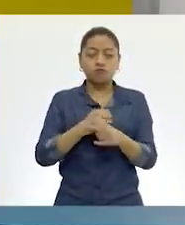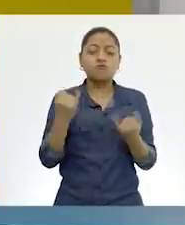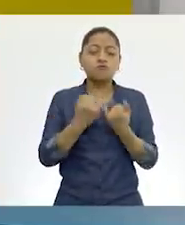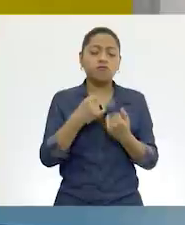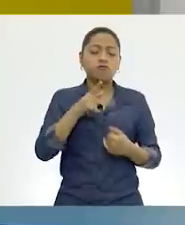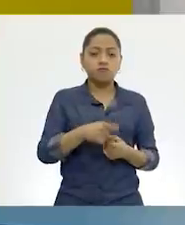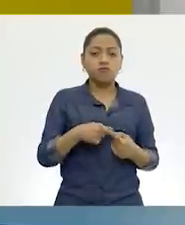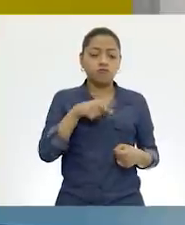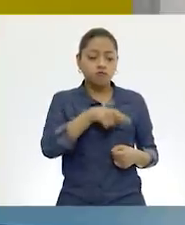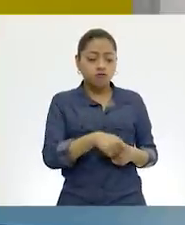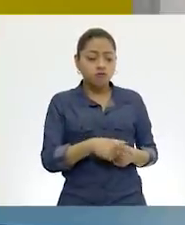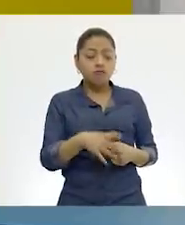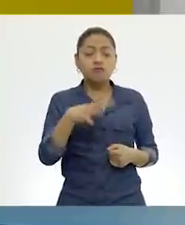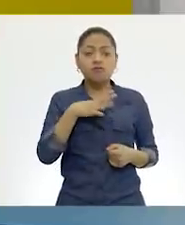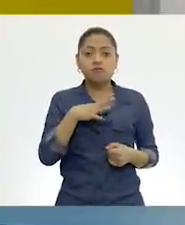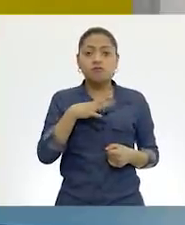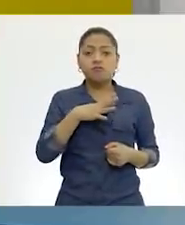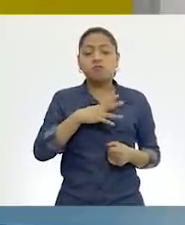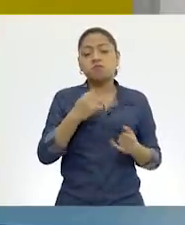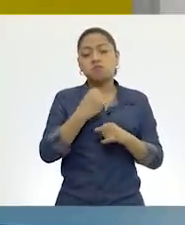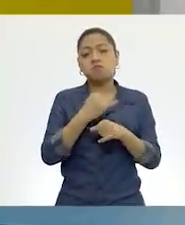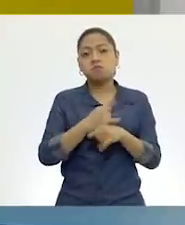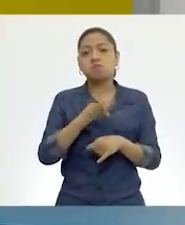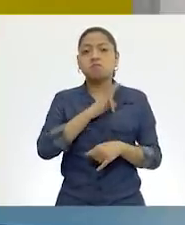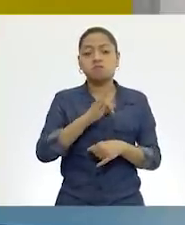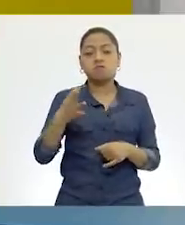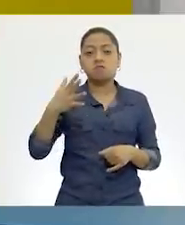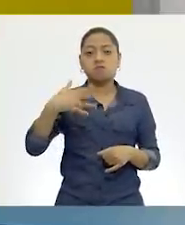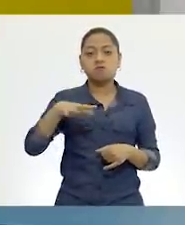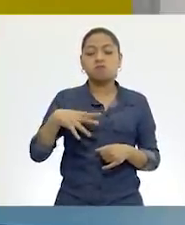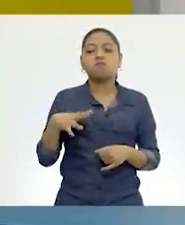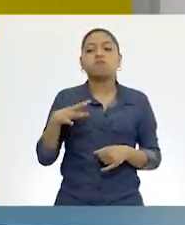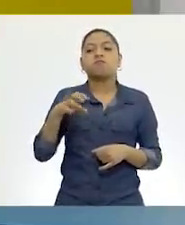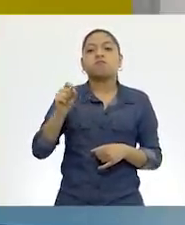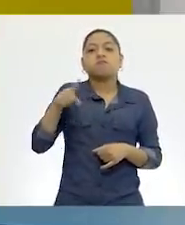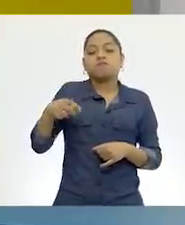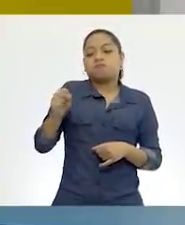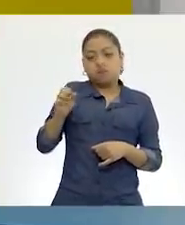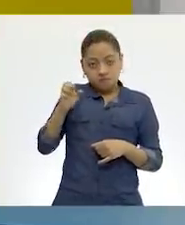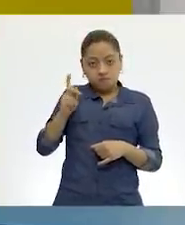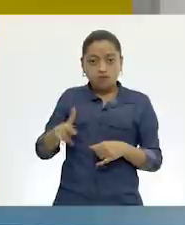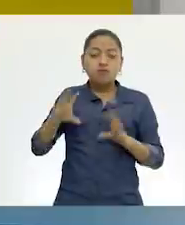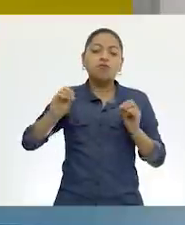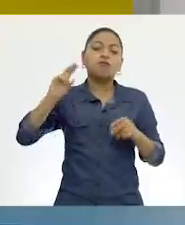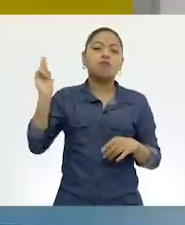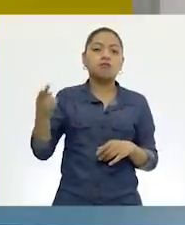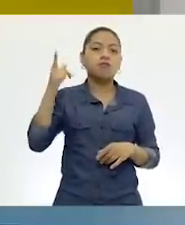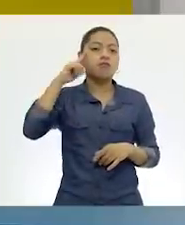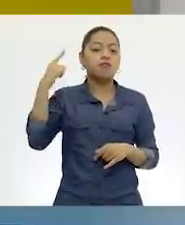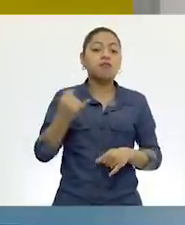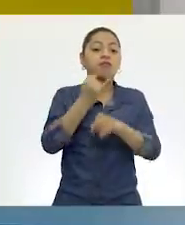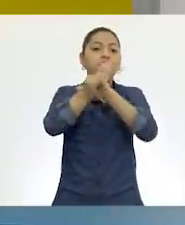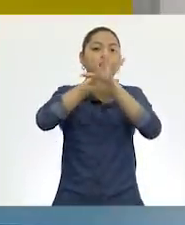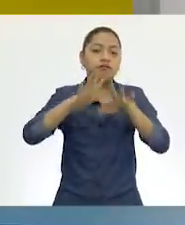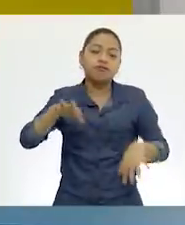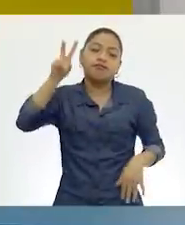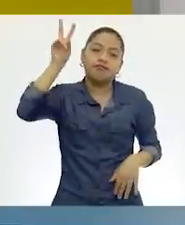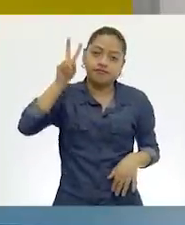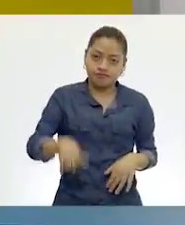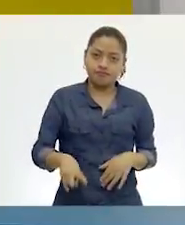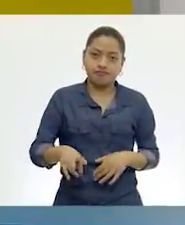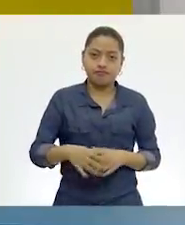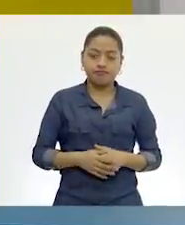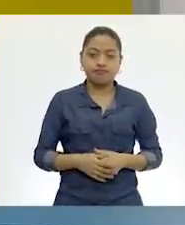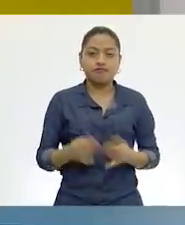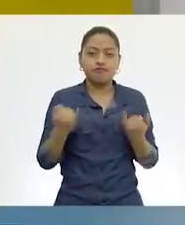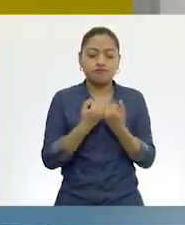página de una universidad o en el portal de la SEP para que sea información, pues, fidedigna y que tenga cierto, un